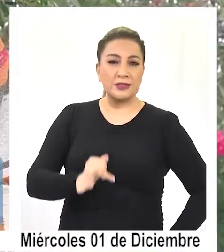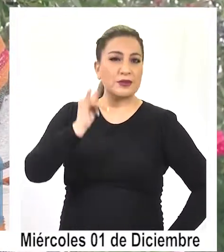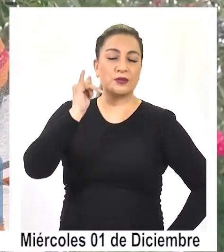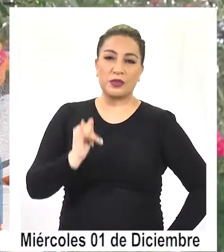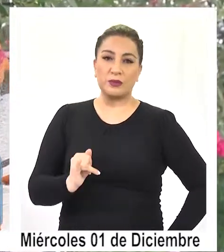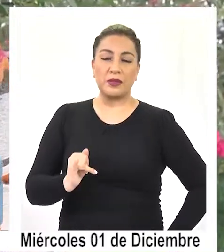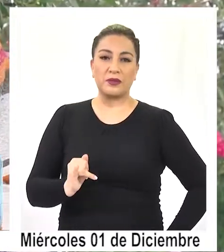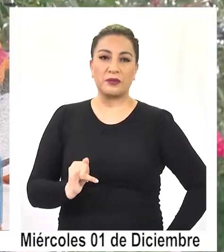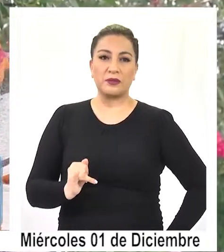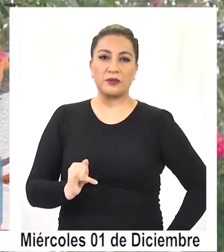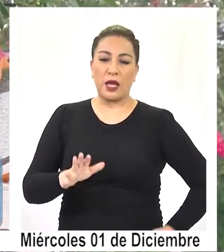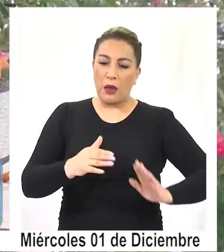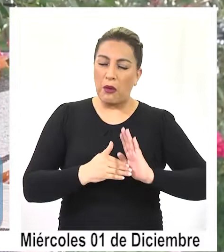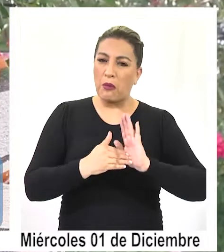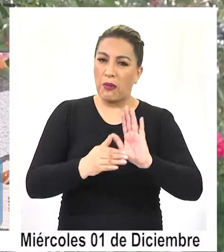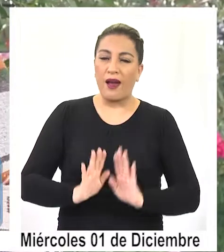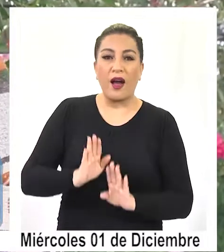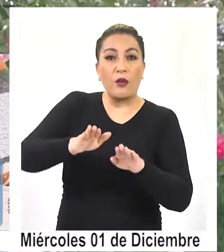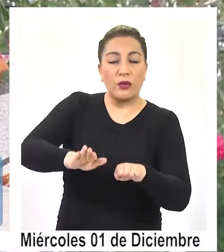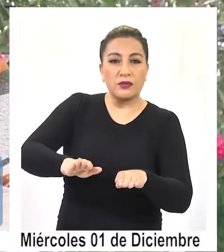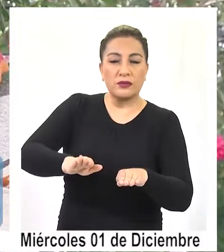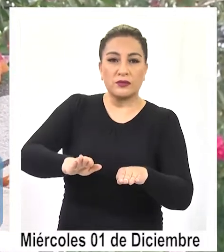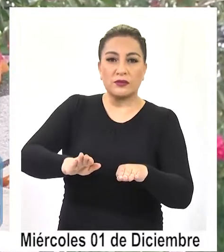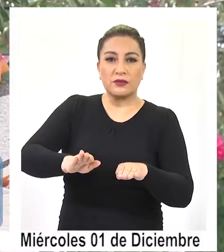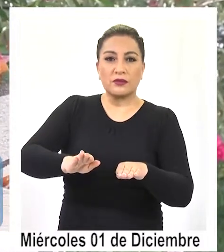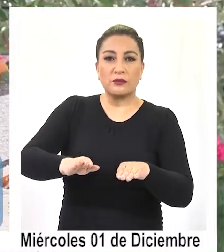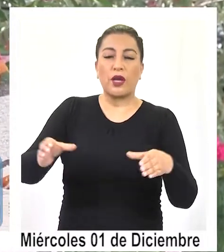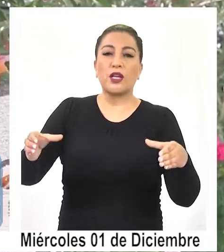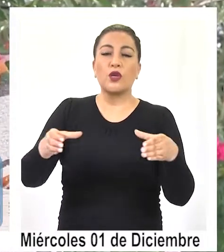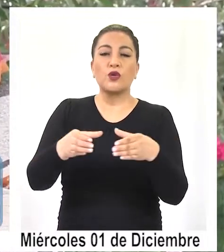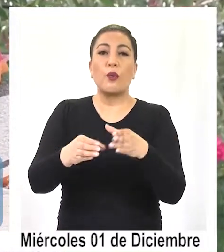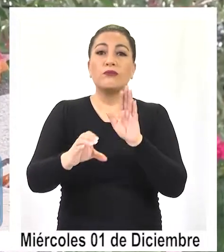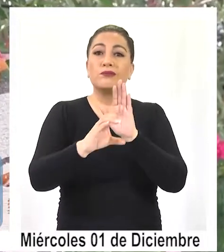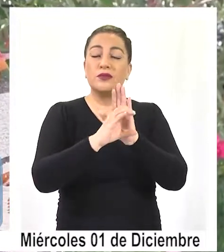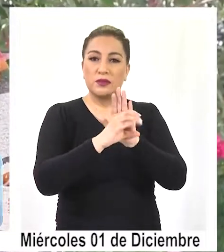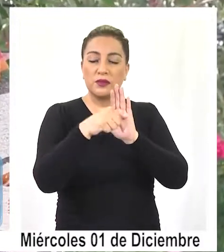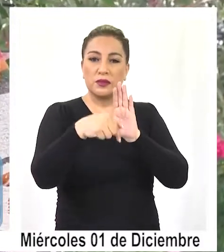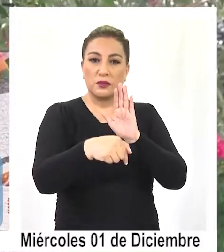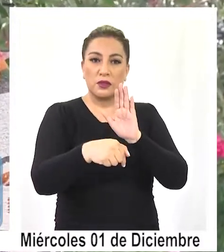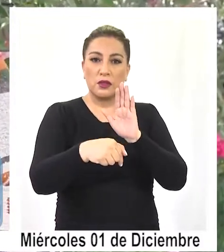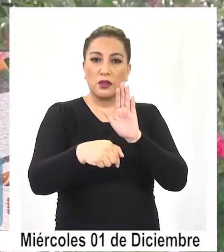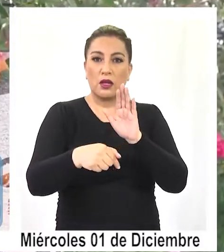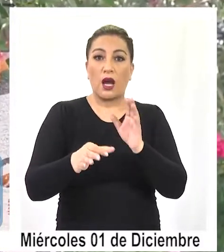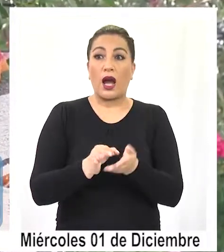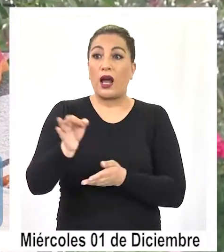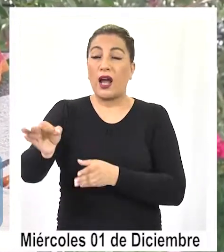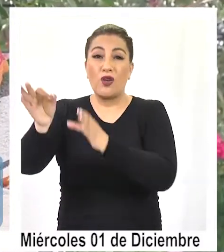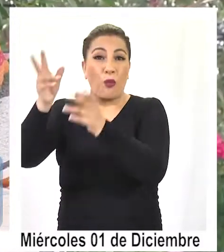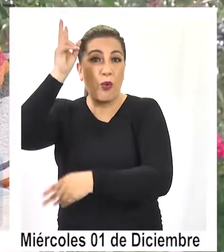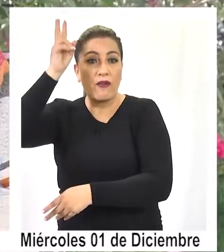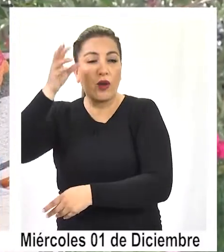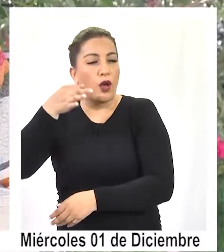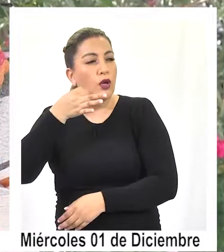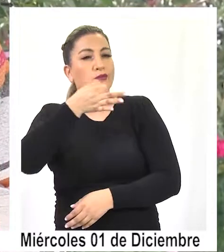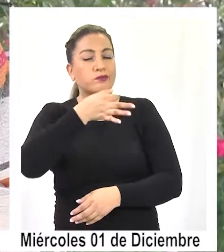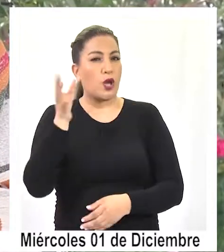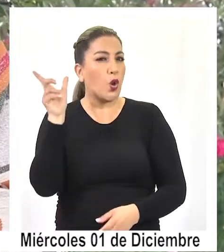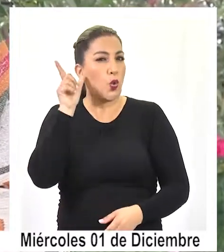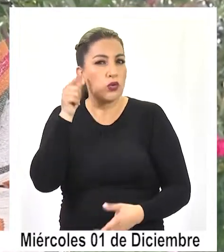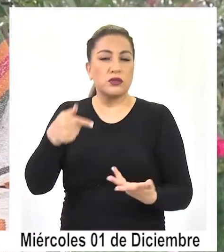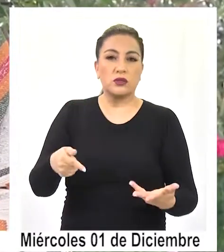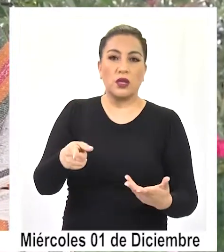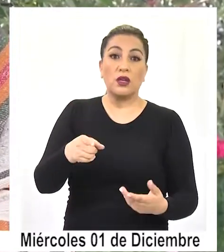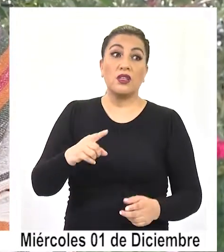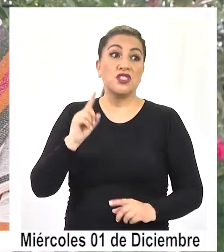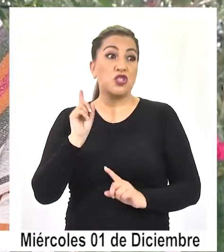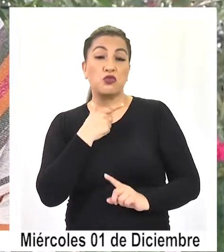presentes para que esta convención constituyente logre escuchar a los pueblos. De lo contrario, seguiremos